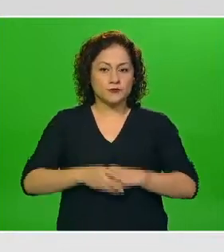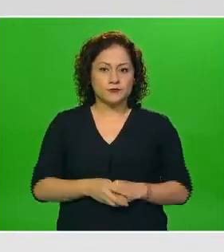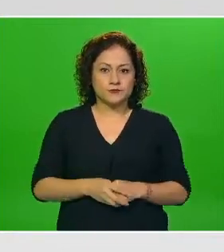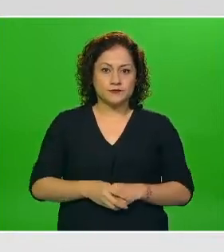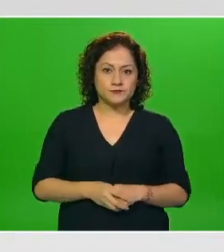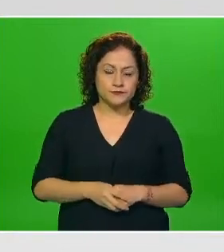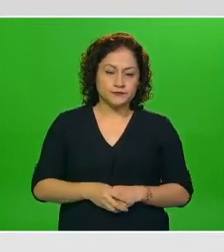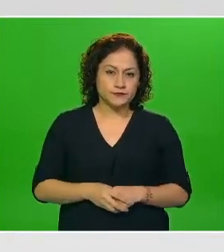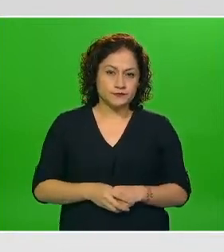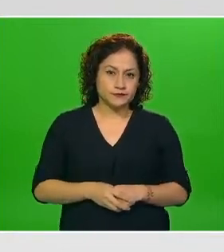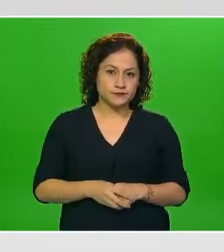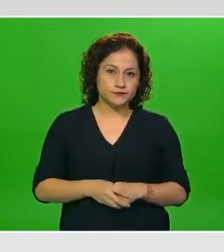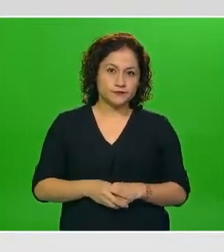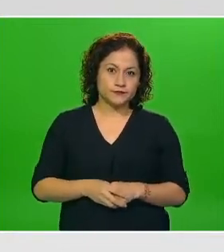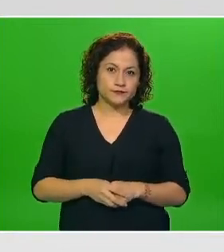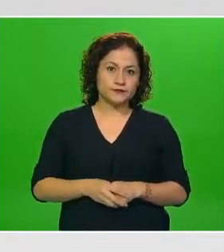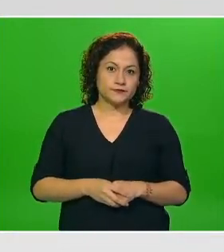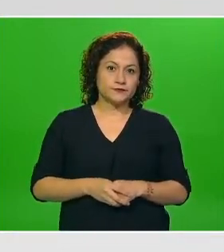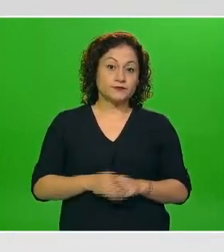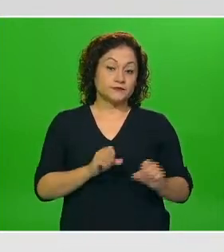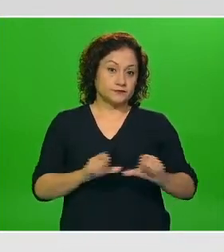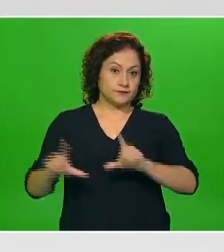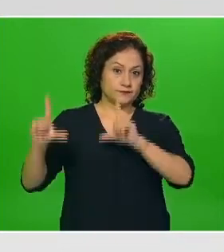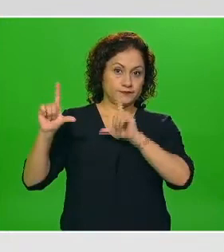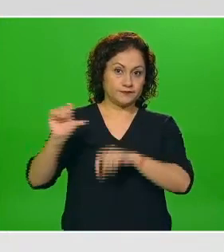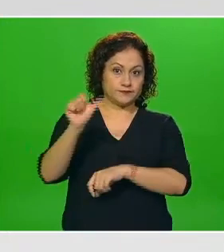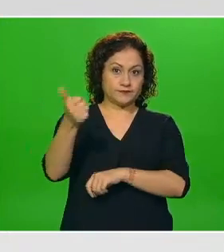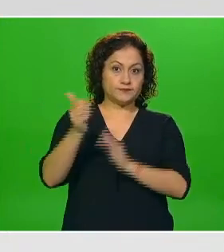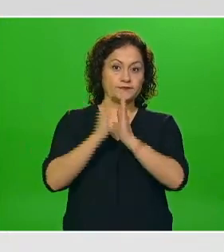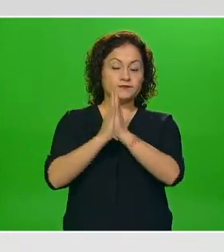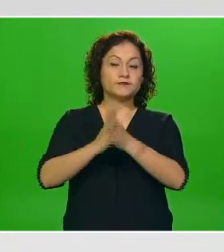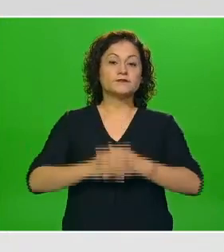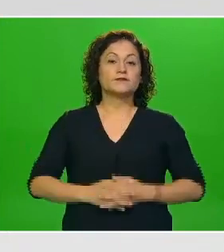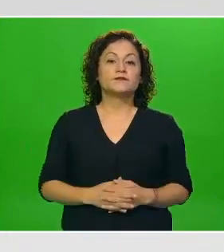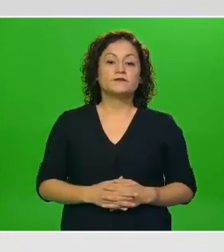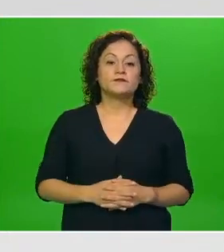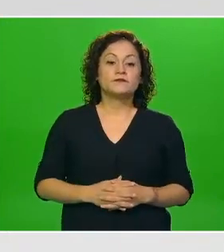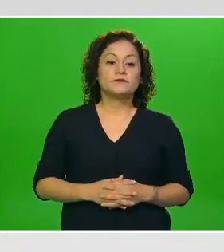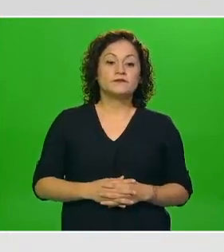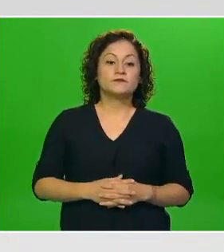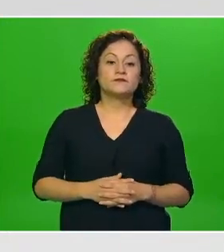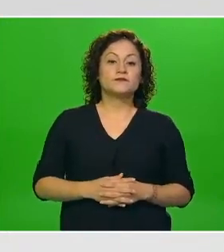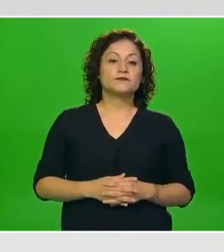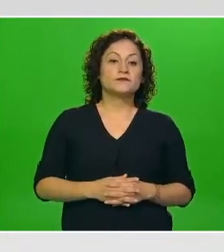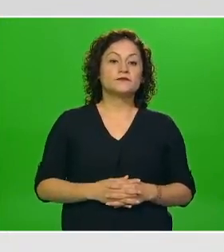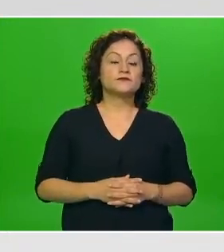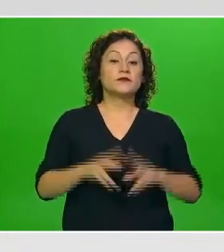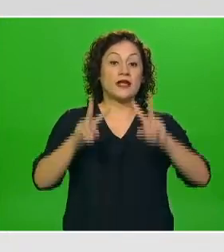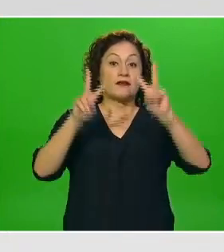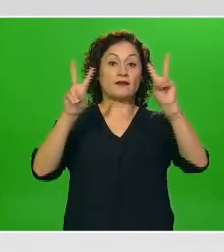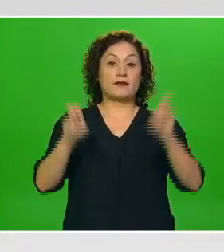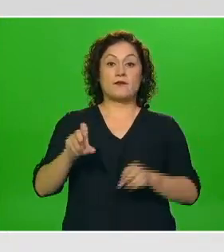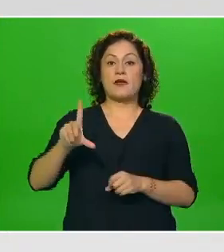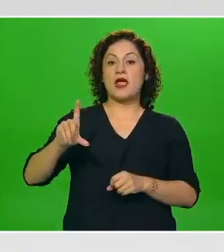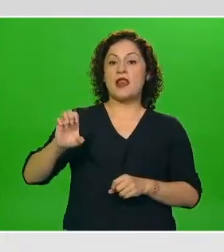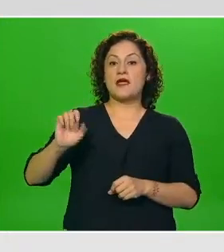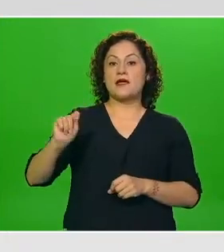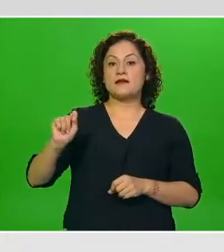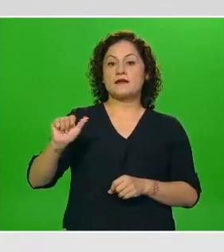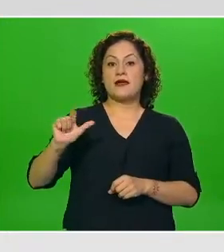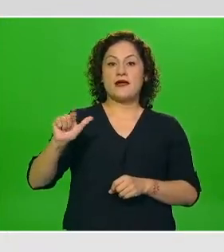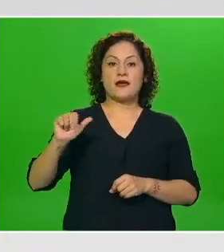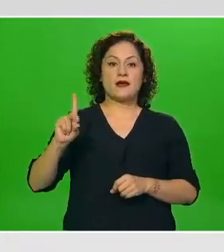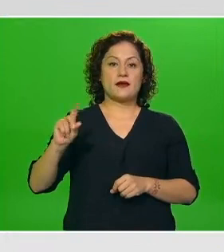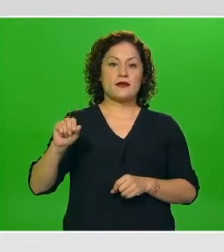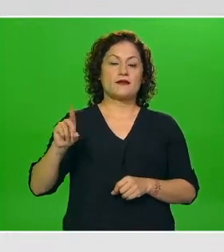siguiente diapositiva por favor vamos a hablar de la letalidad y